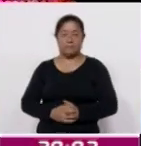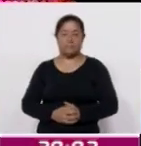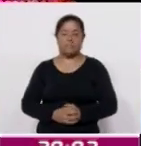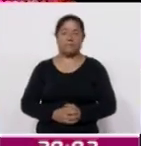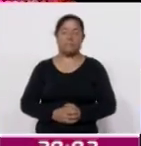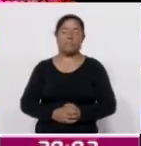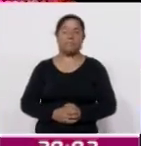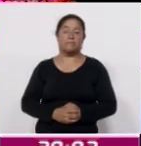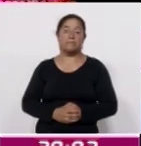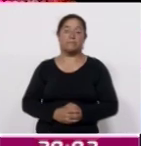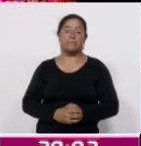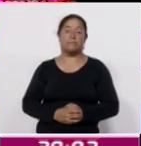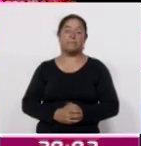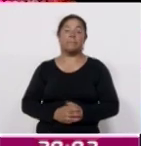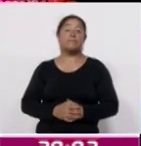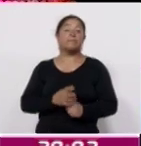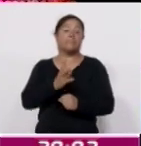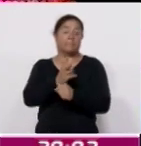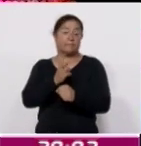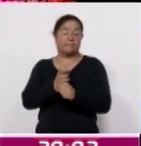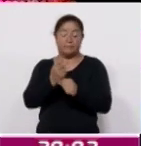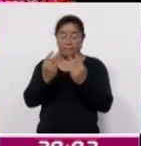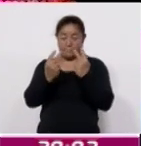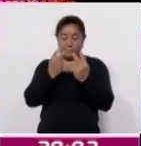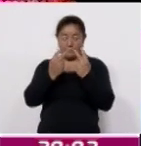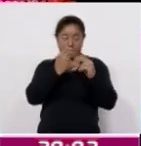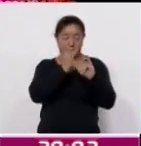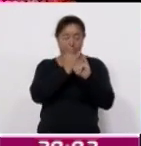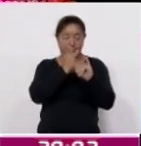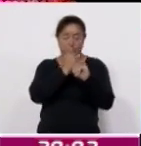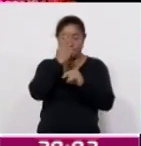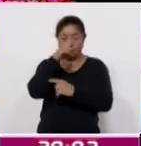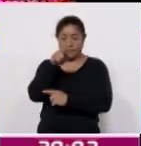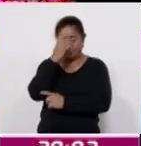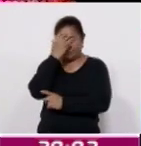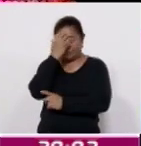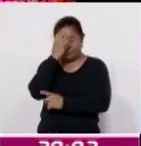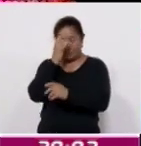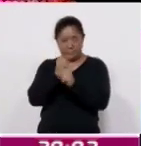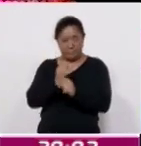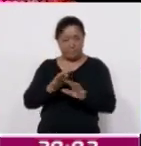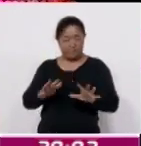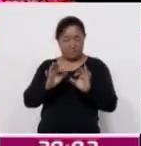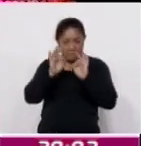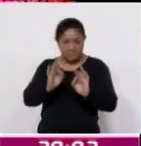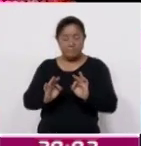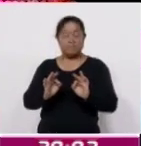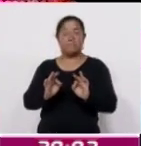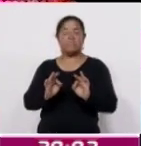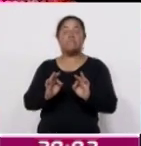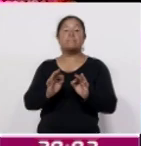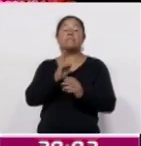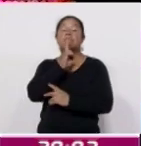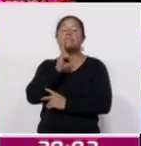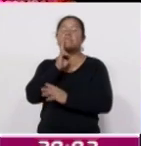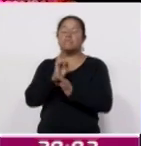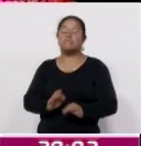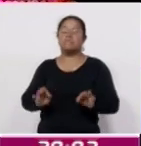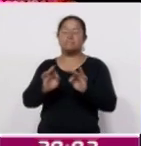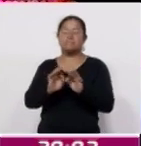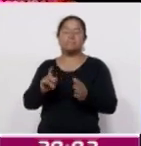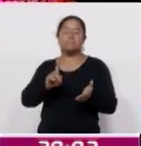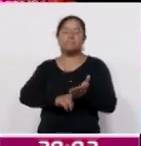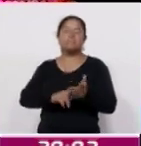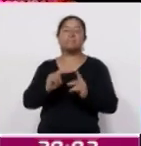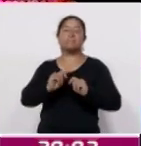Luego le invitamos a que nos siga en redes sociales para que se mantenga bien informado o informada de los acontecimientos más destacados ocurridos en las